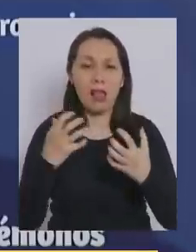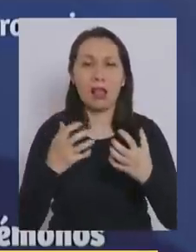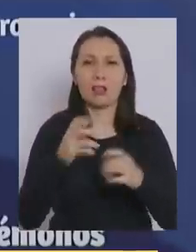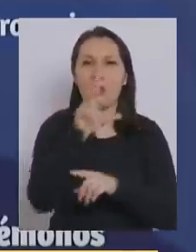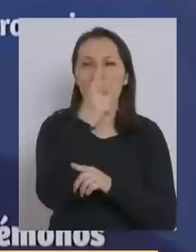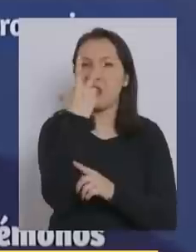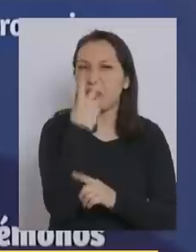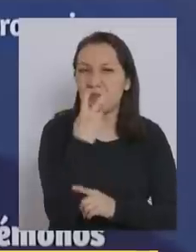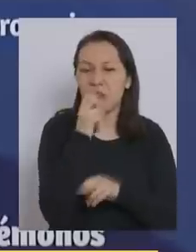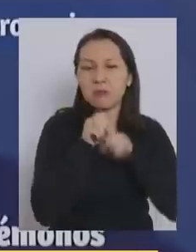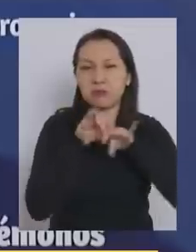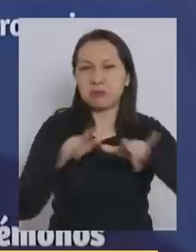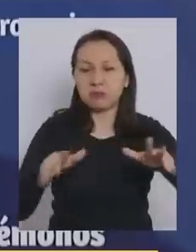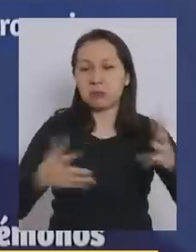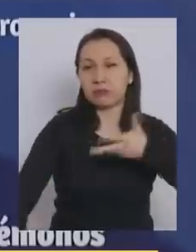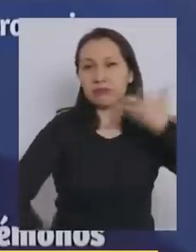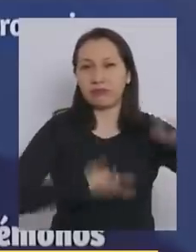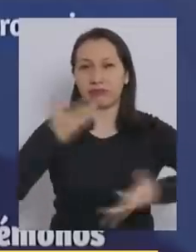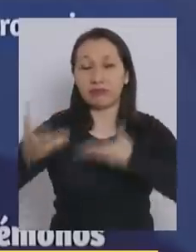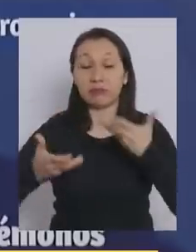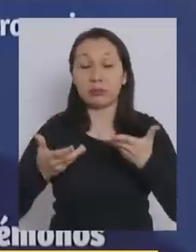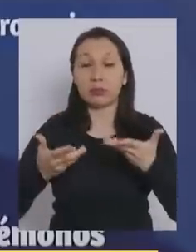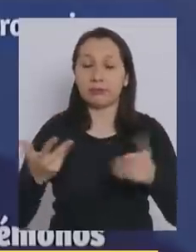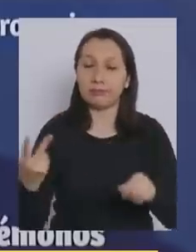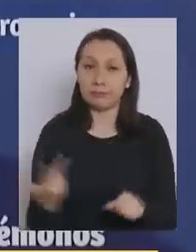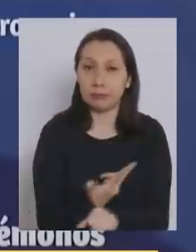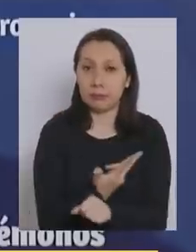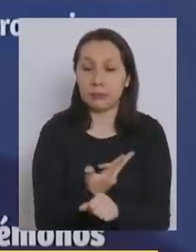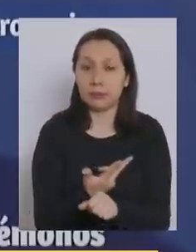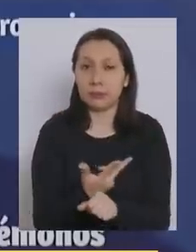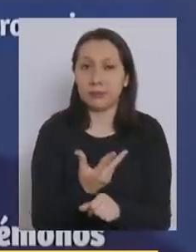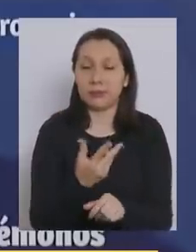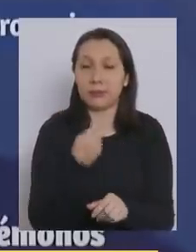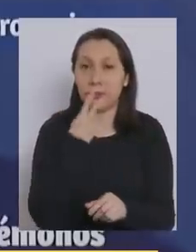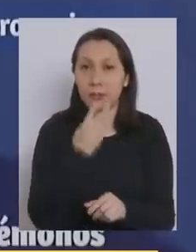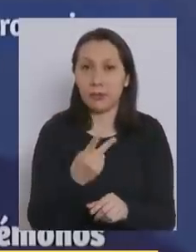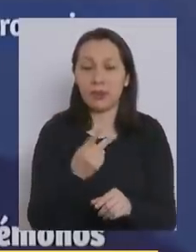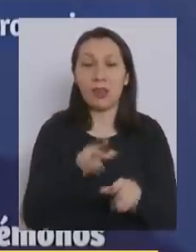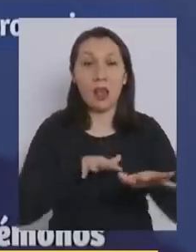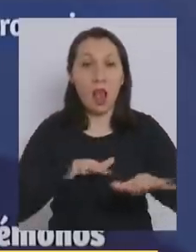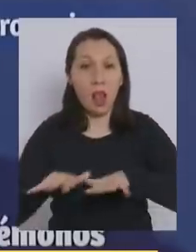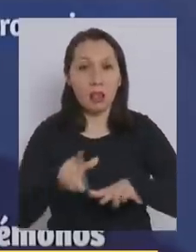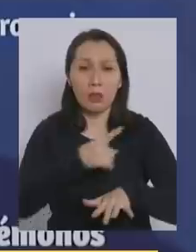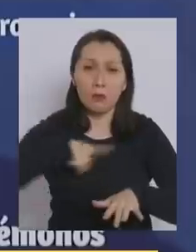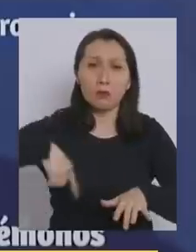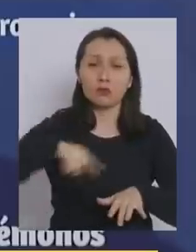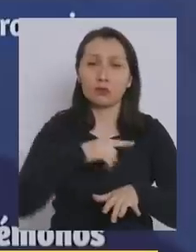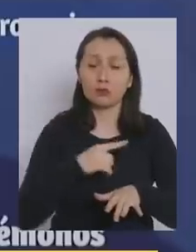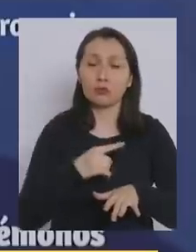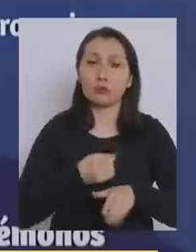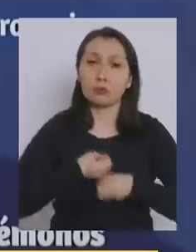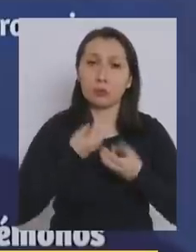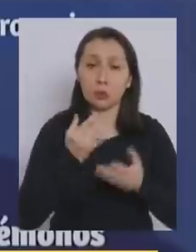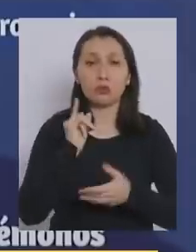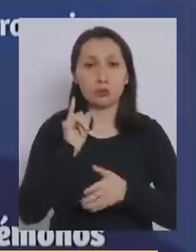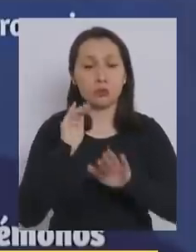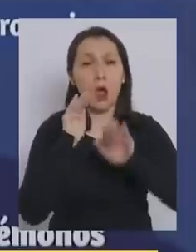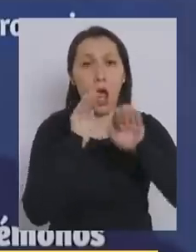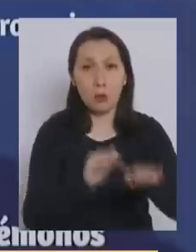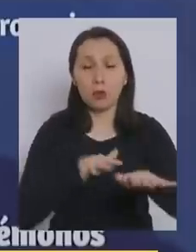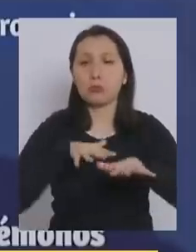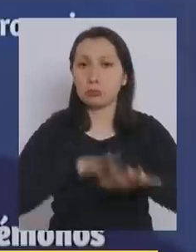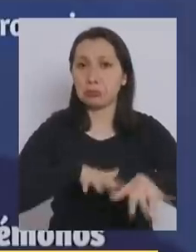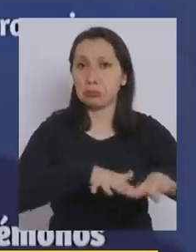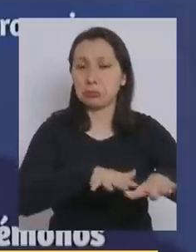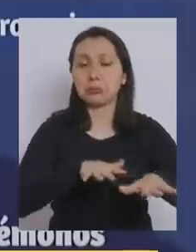con gases, con incendios. Por lo tanto, desgraciadamente, una actividad que nosotros manifestamos que apoyábamos,